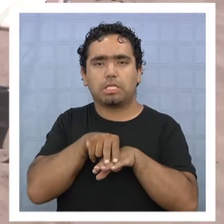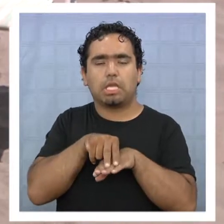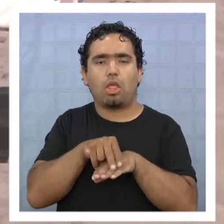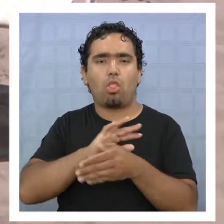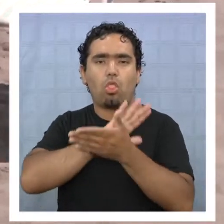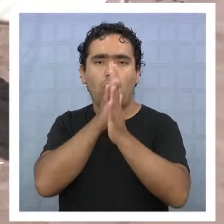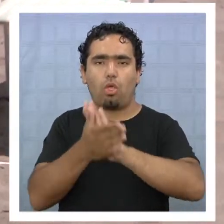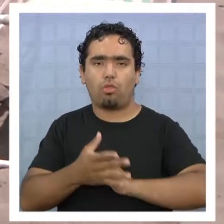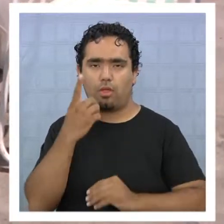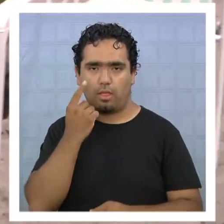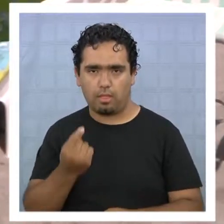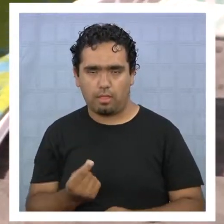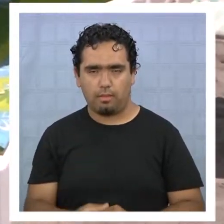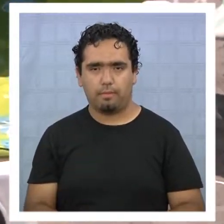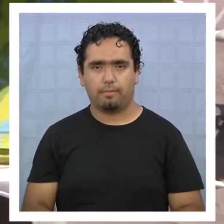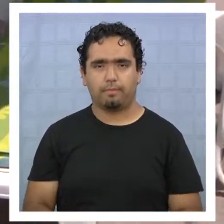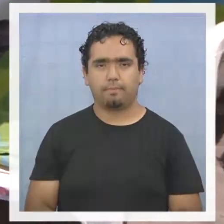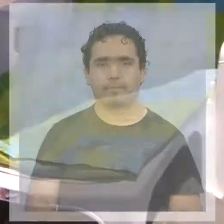sillas por el día.